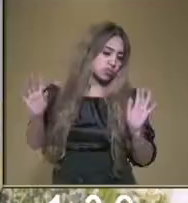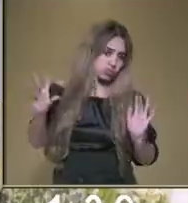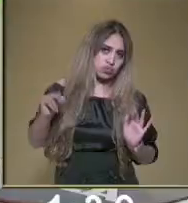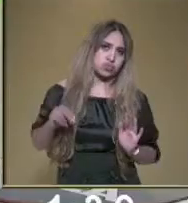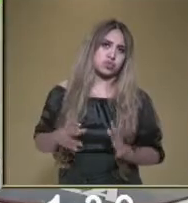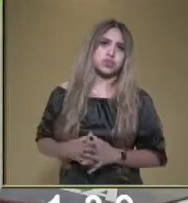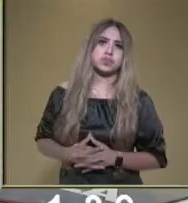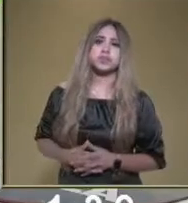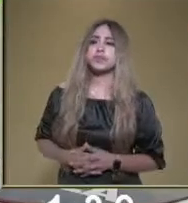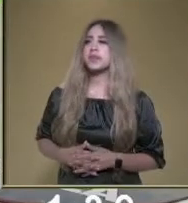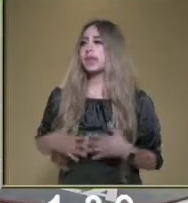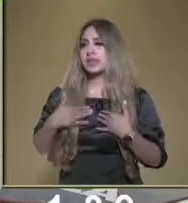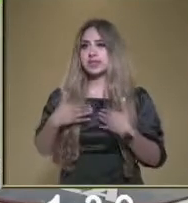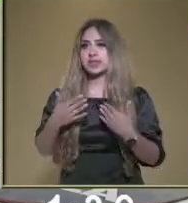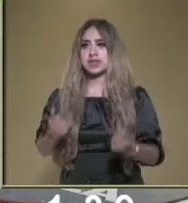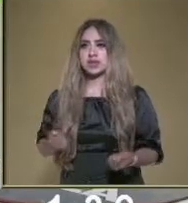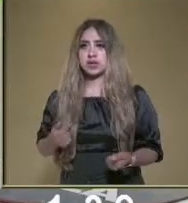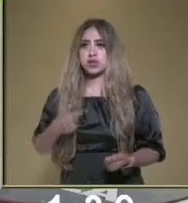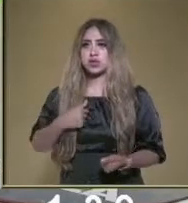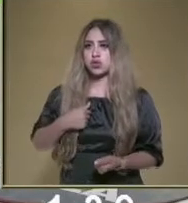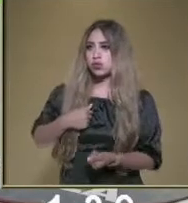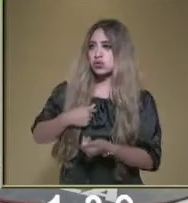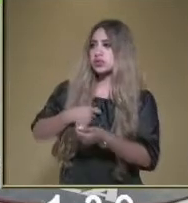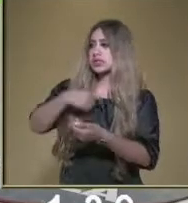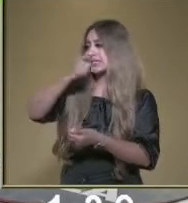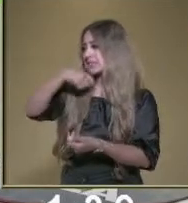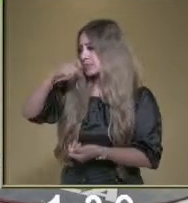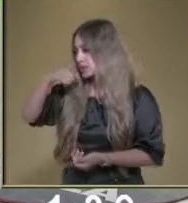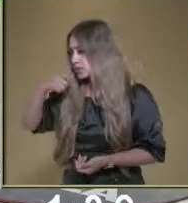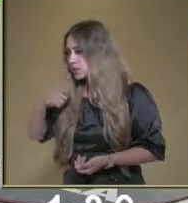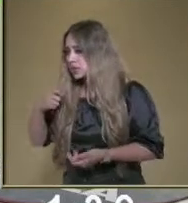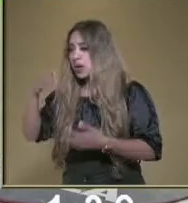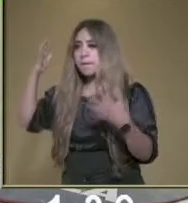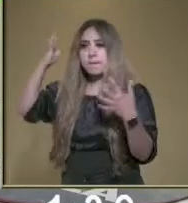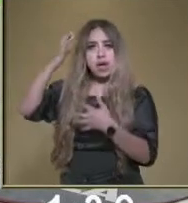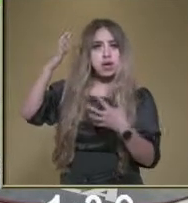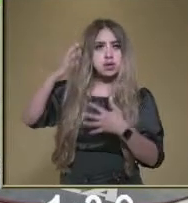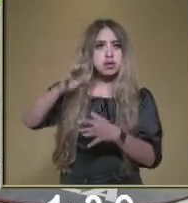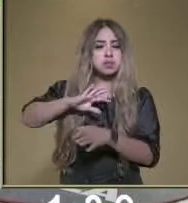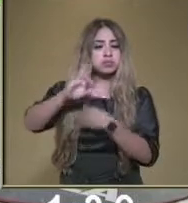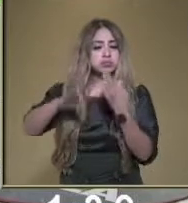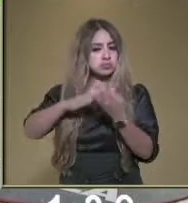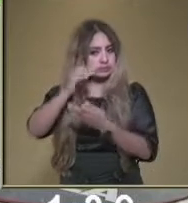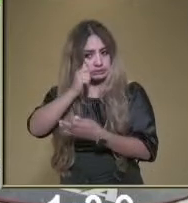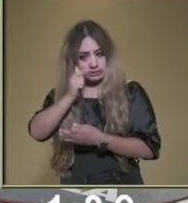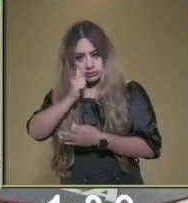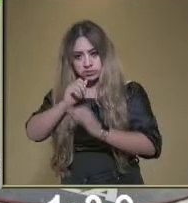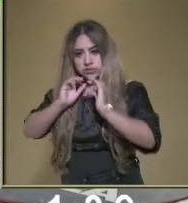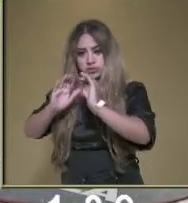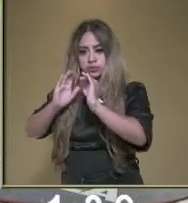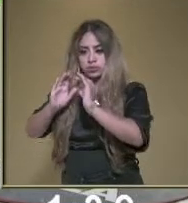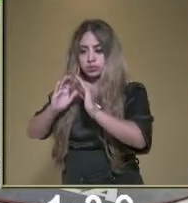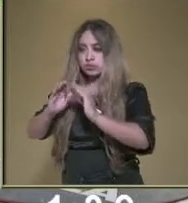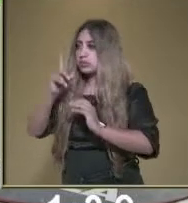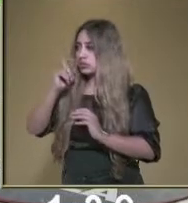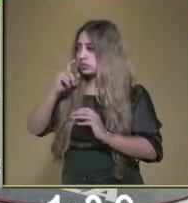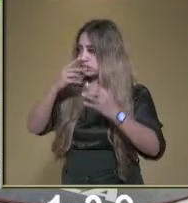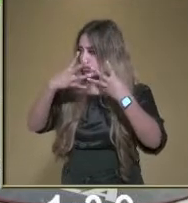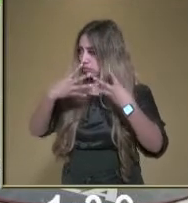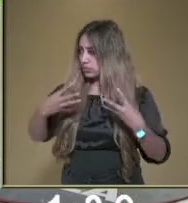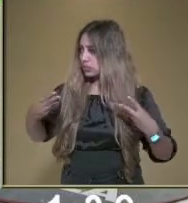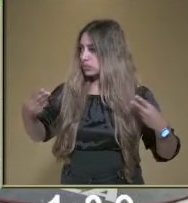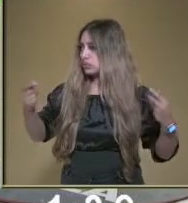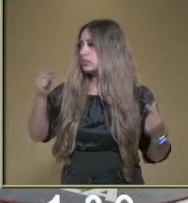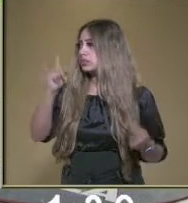ya entendí. Tengo que cepillarme los dientes, tengo que bañarme y cuidar el agua que se nos está acabando. Así es. ¿En tu país también se está